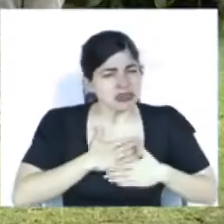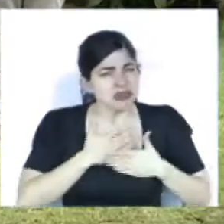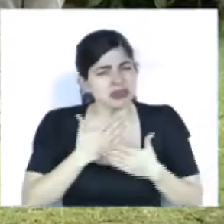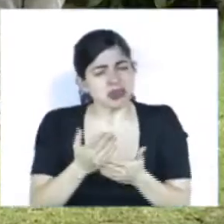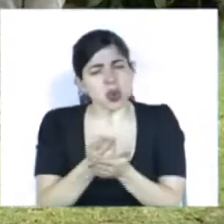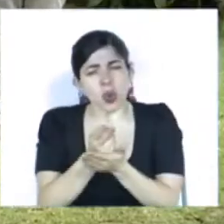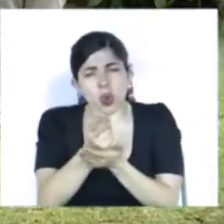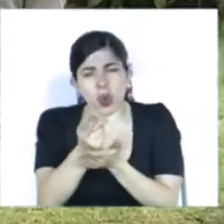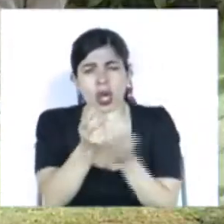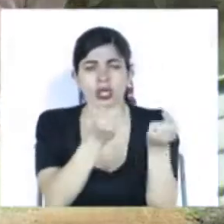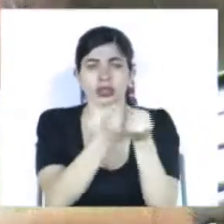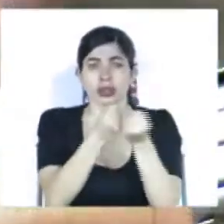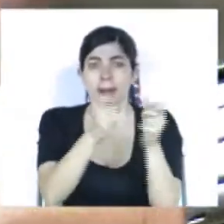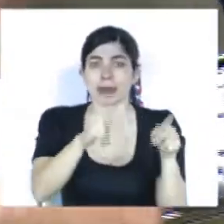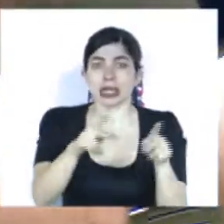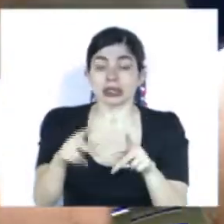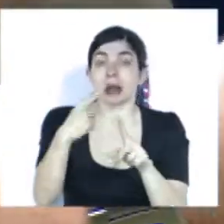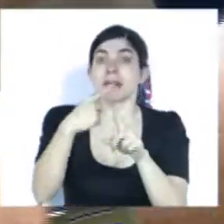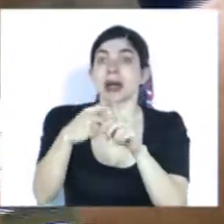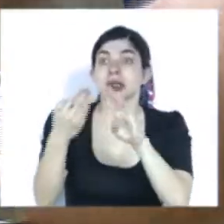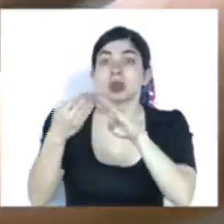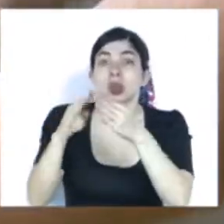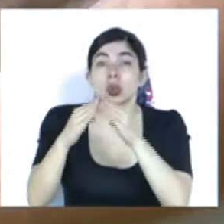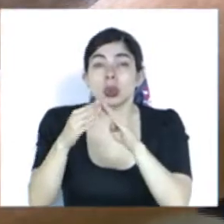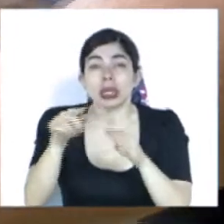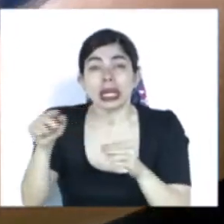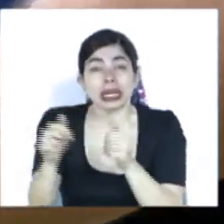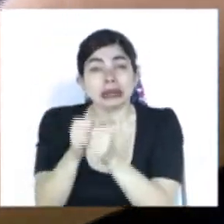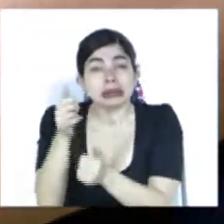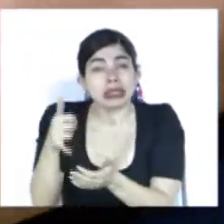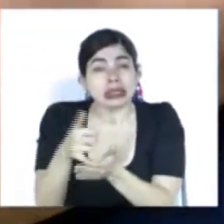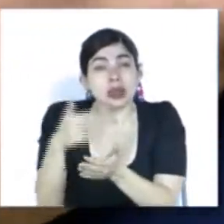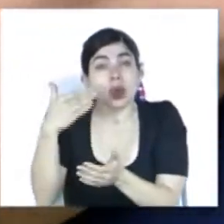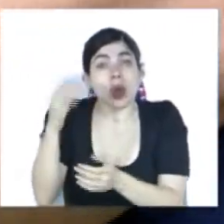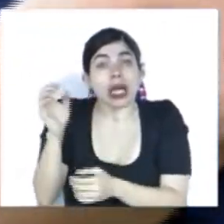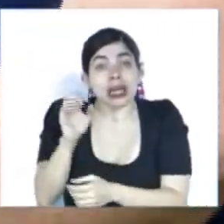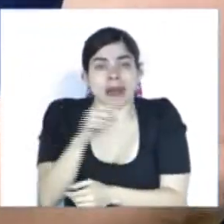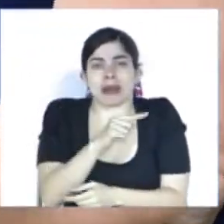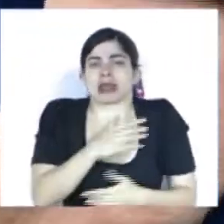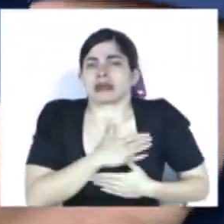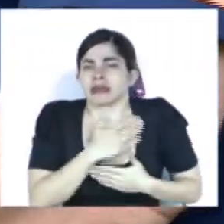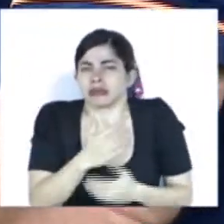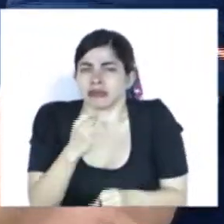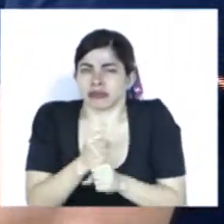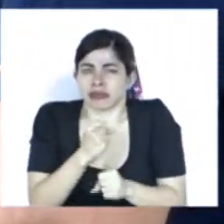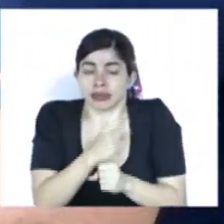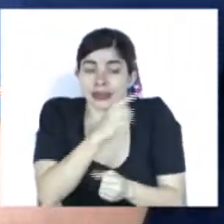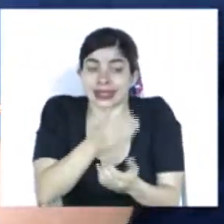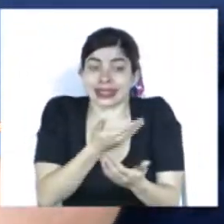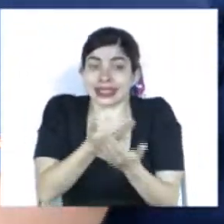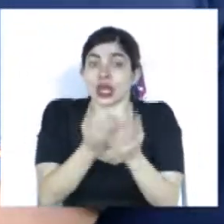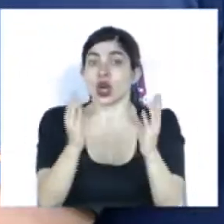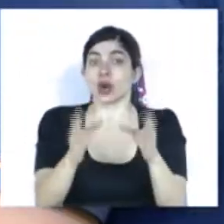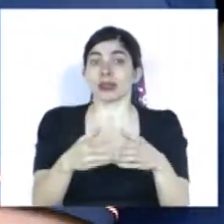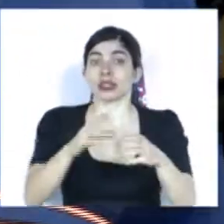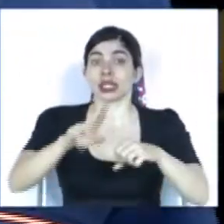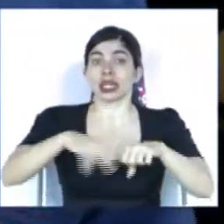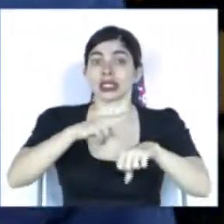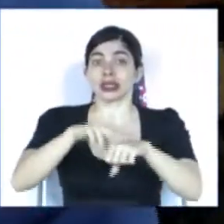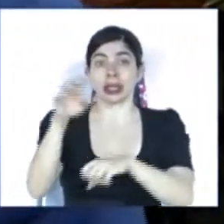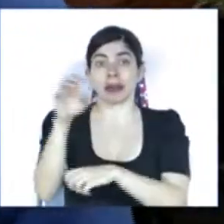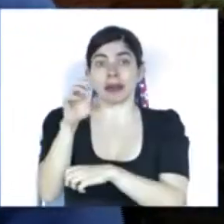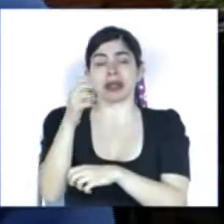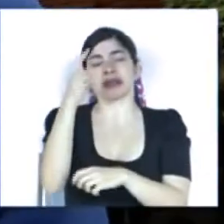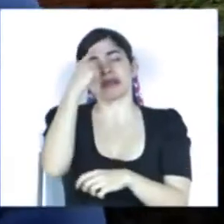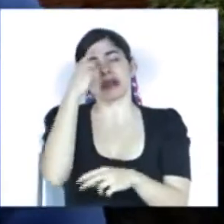sincero para las personas y las comunidades más vulnerables en los momentos de emergencia. Llegó a la Comisión Nacional de Emergencias de